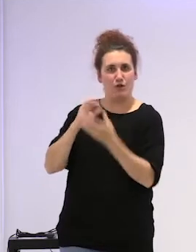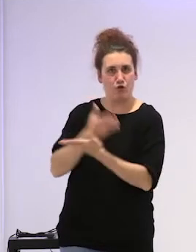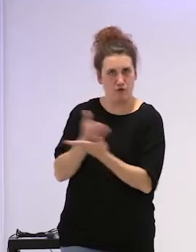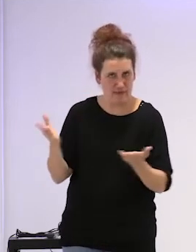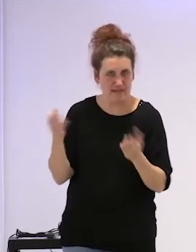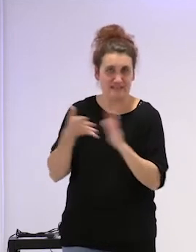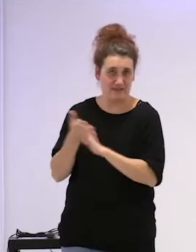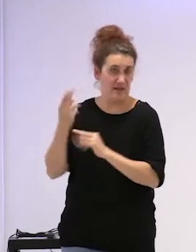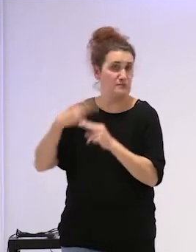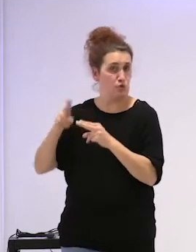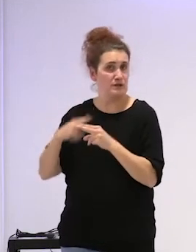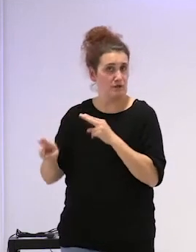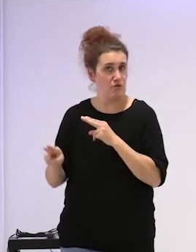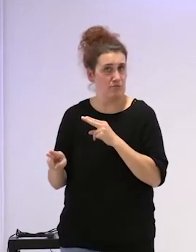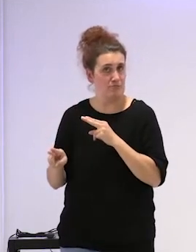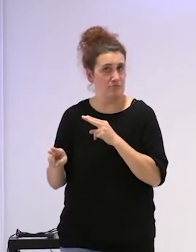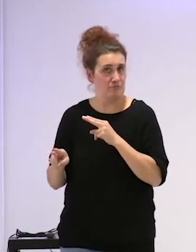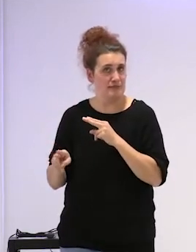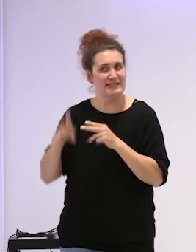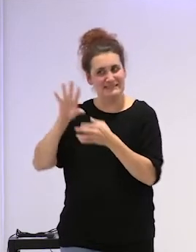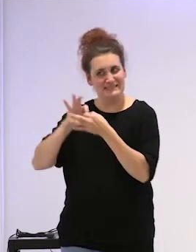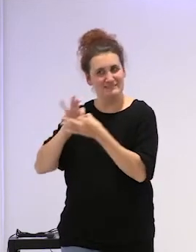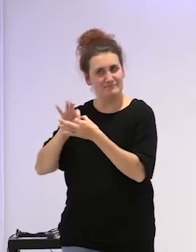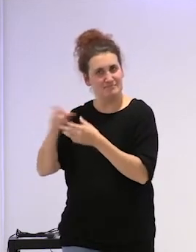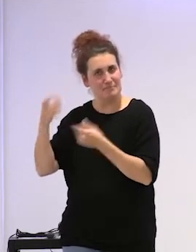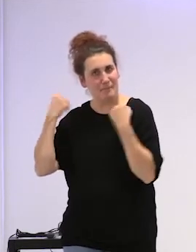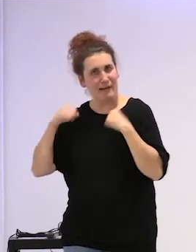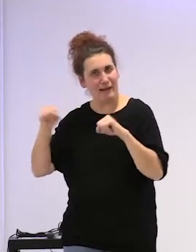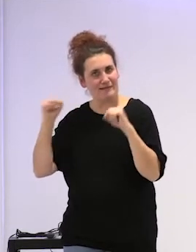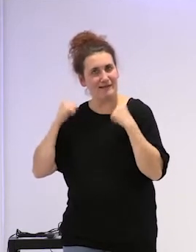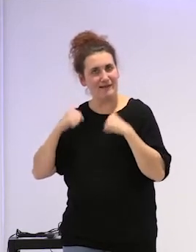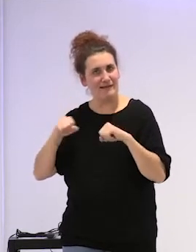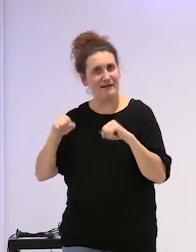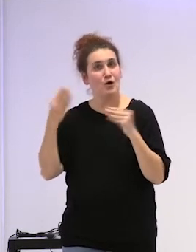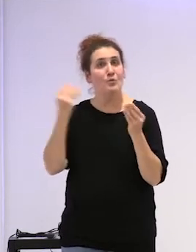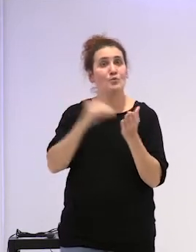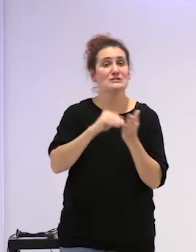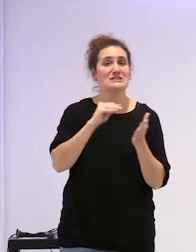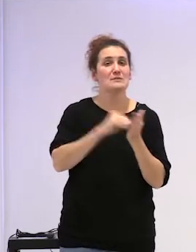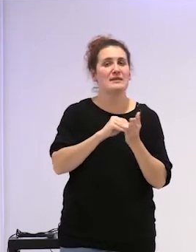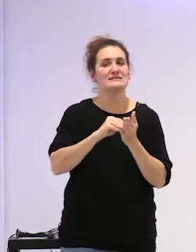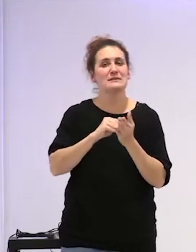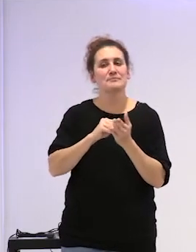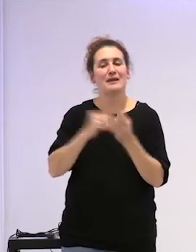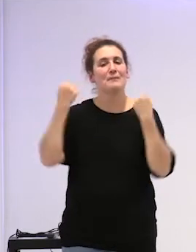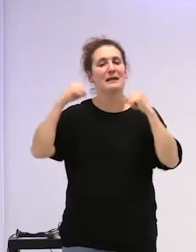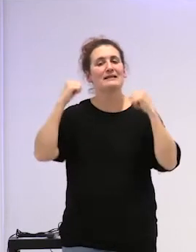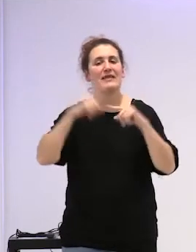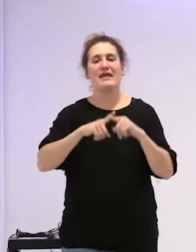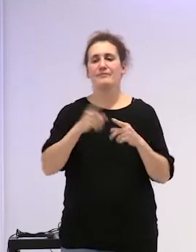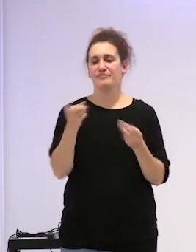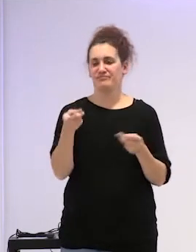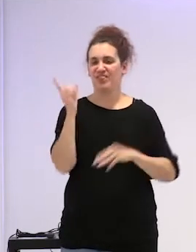es político y es una práctica muchas veces es una práctica de disciplina por ejemplo